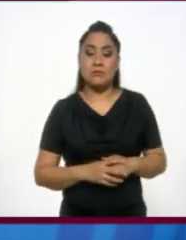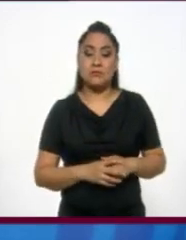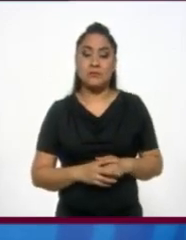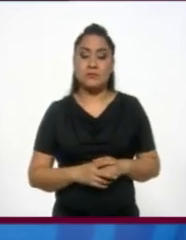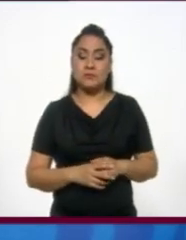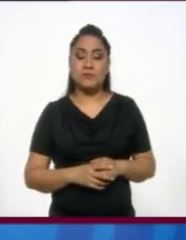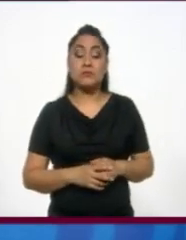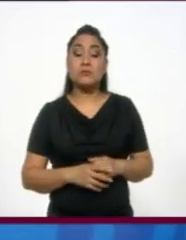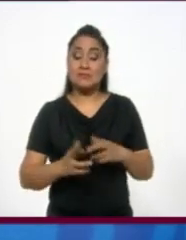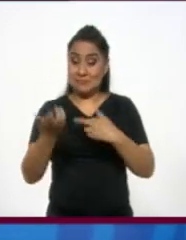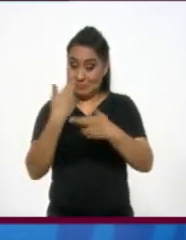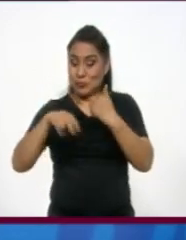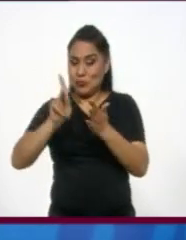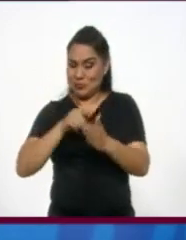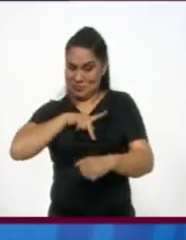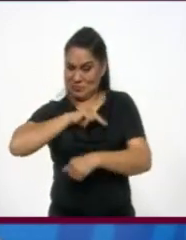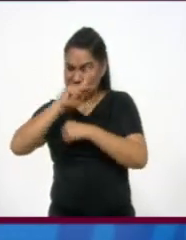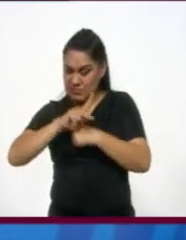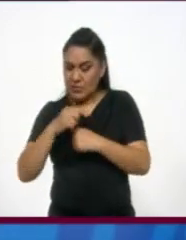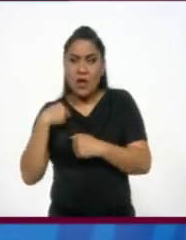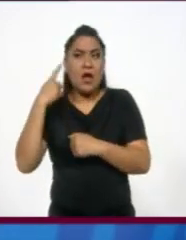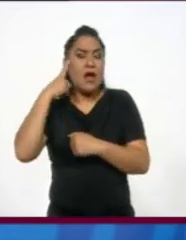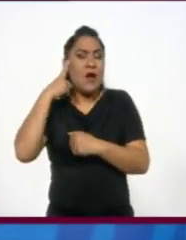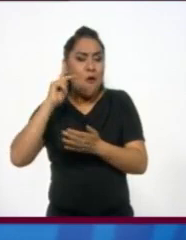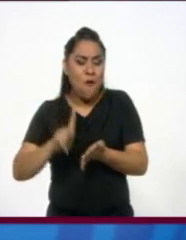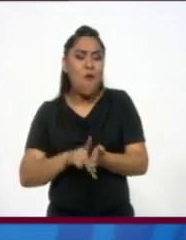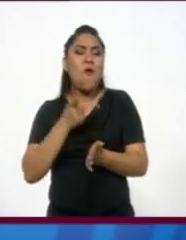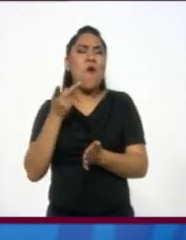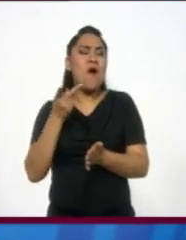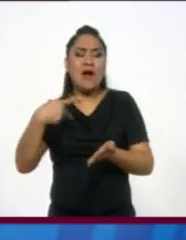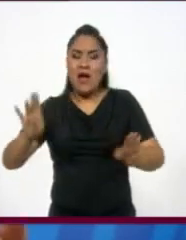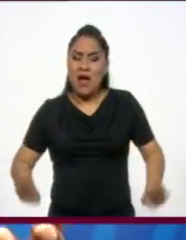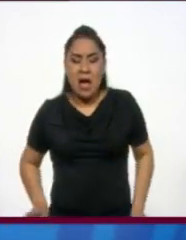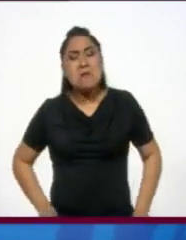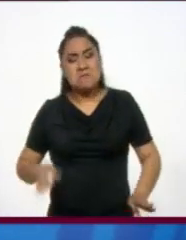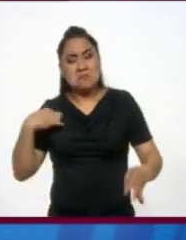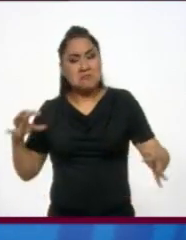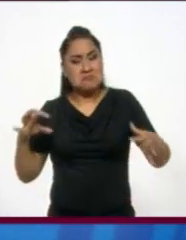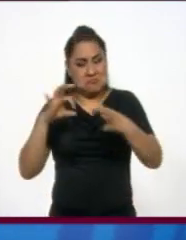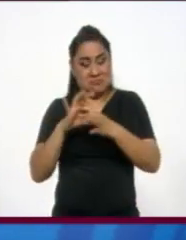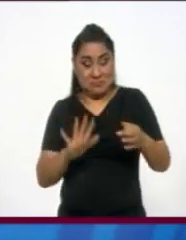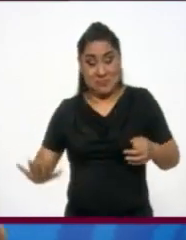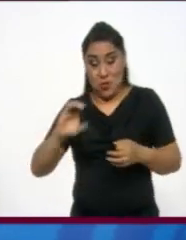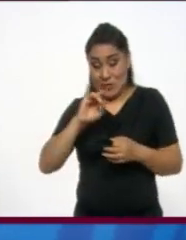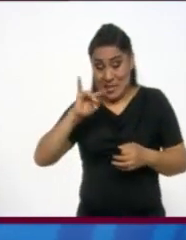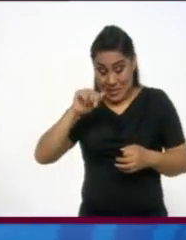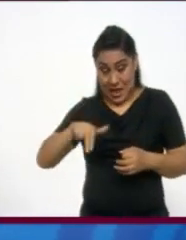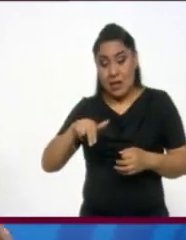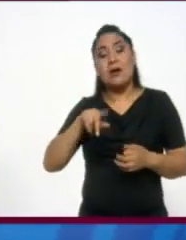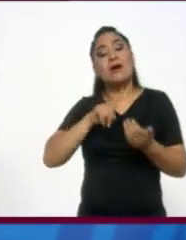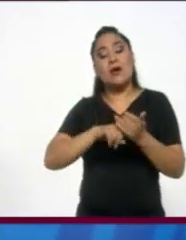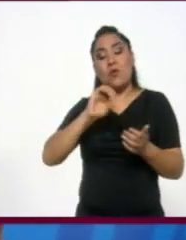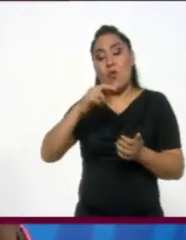Al regresar a mi país comencé a escuchar sones tradicionales y me vino la idea de mezclar la música occidental con la música tradicional